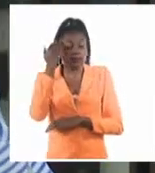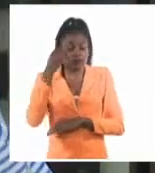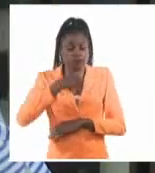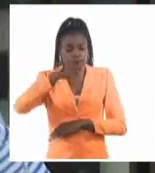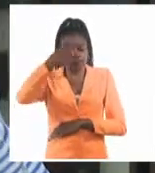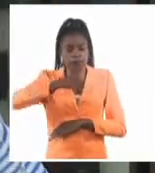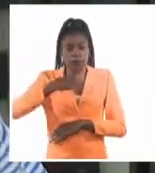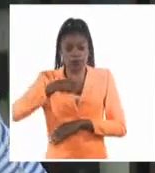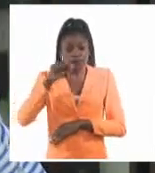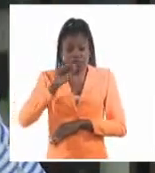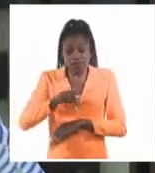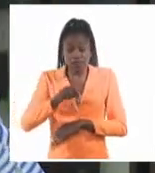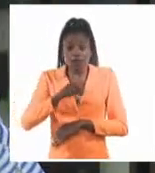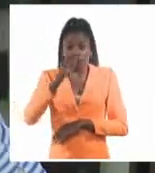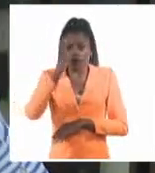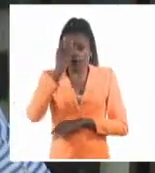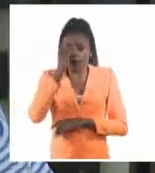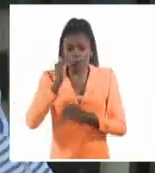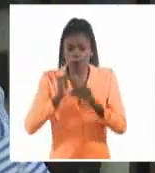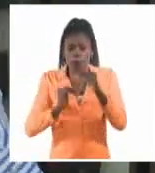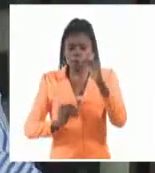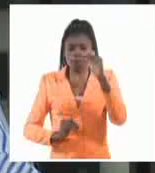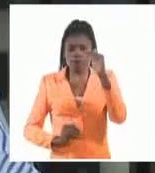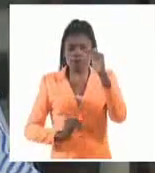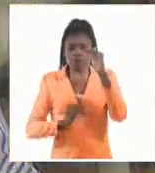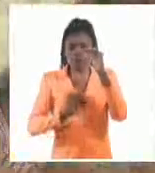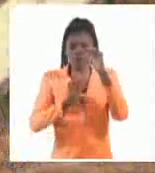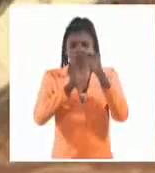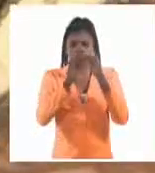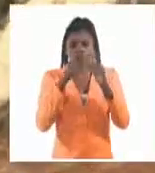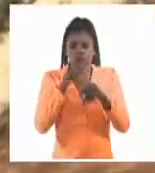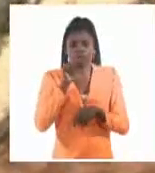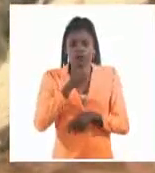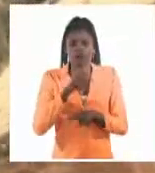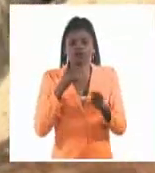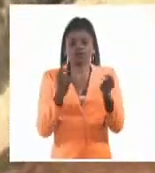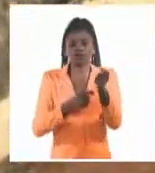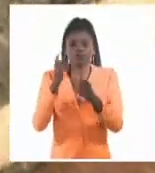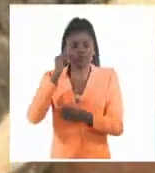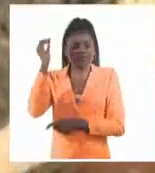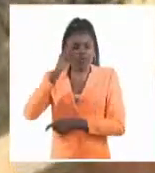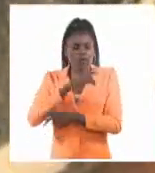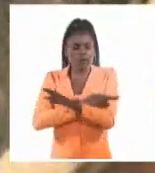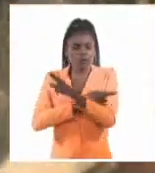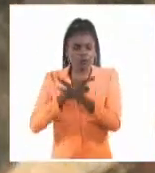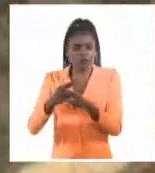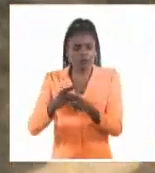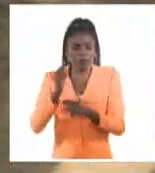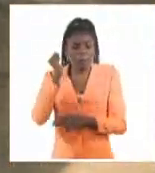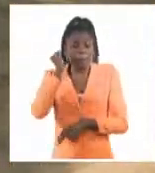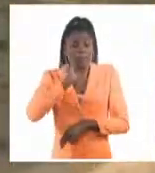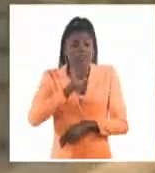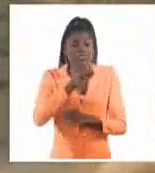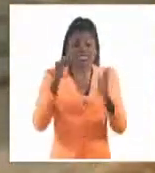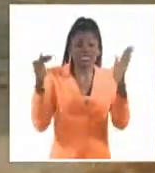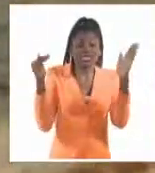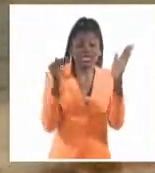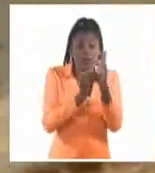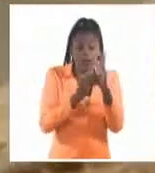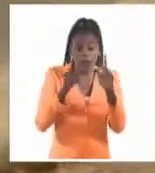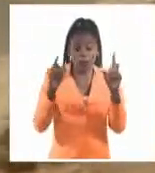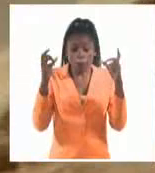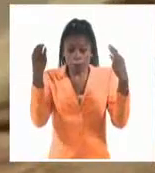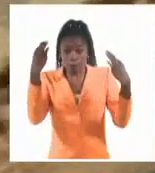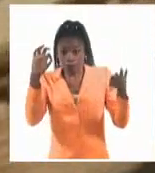que este muchacho fue creciendo a sí mismo para llegar a ser tiempo. Más de mil documentos, resultado de la experiencia